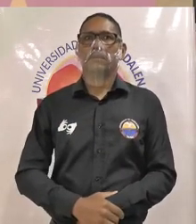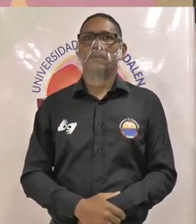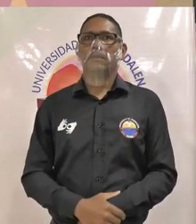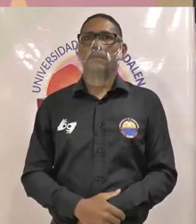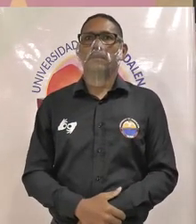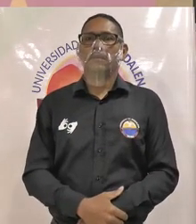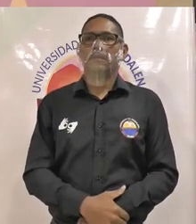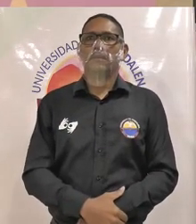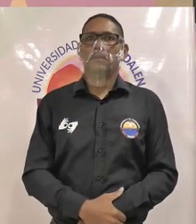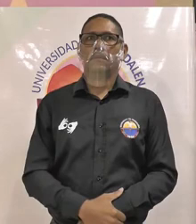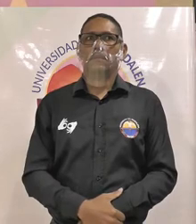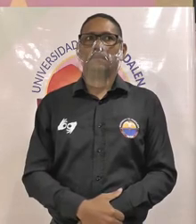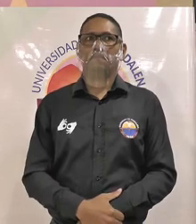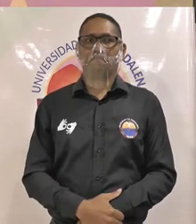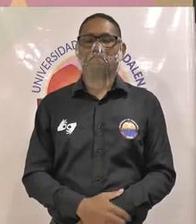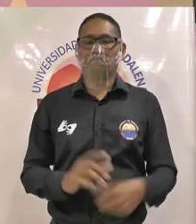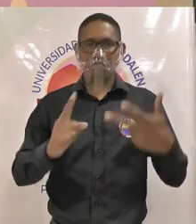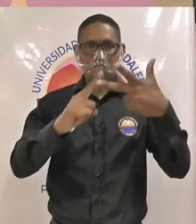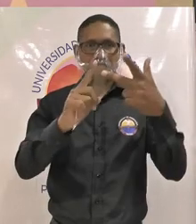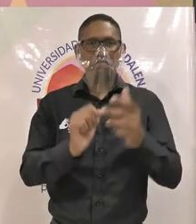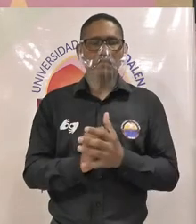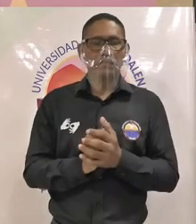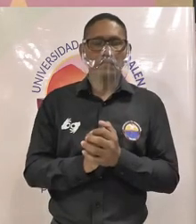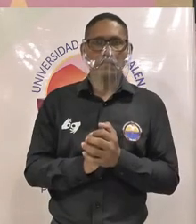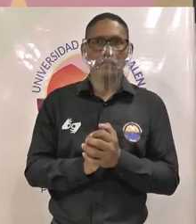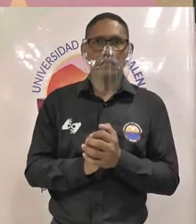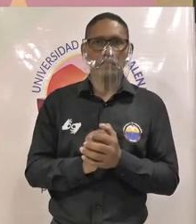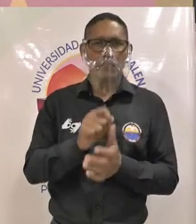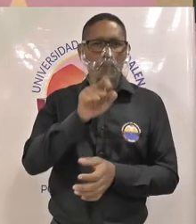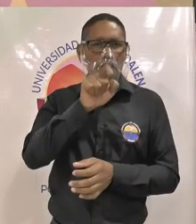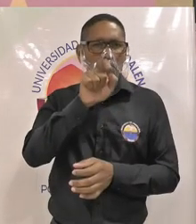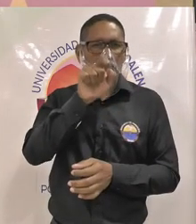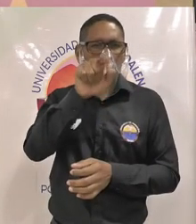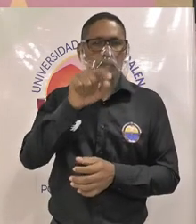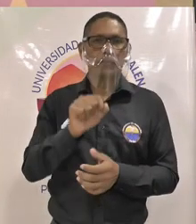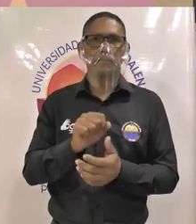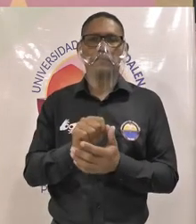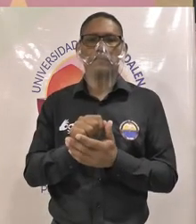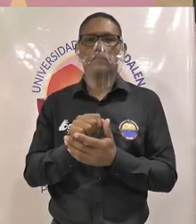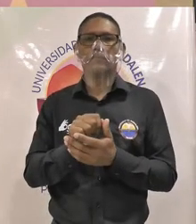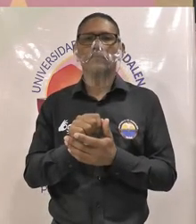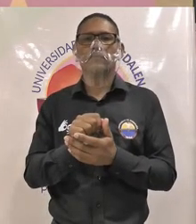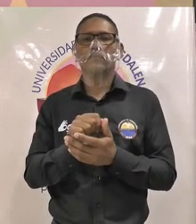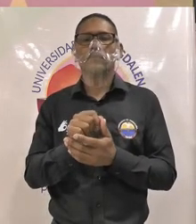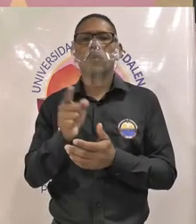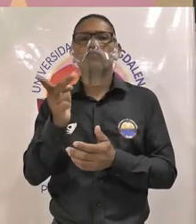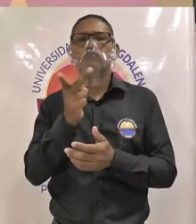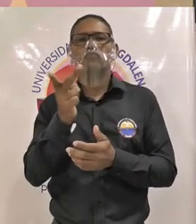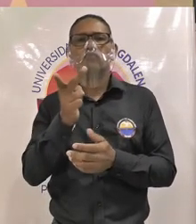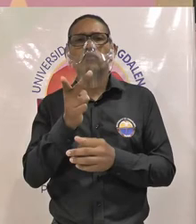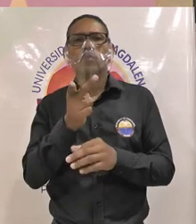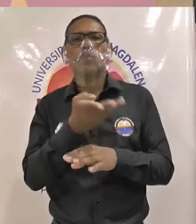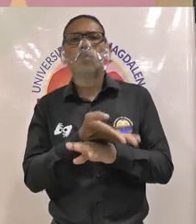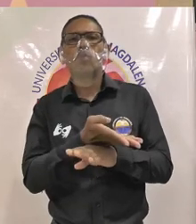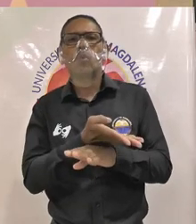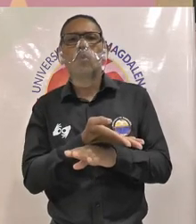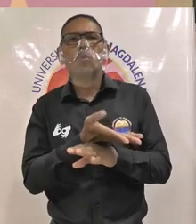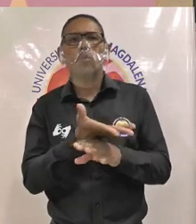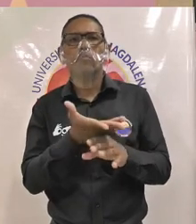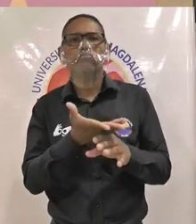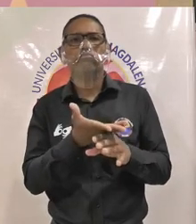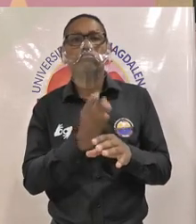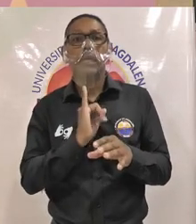de qué manera están qué propuestas tienen enfocadas para el fortalecimiento del